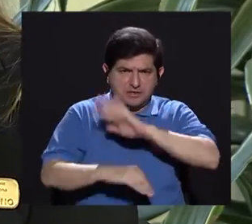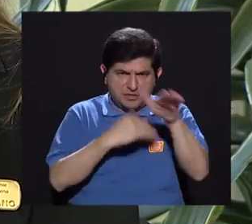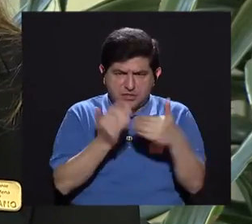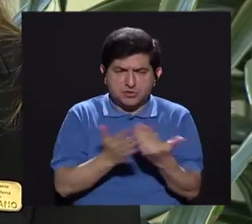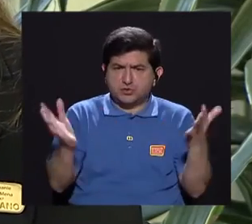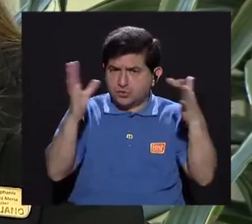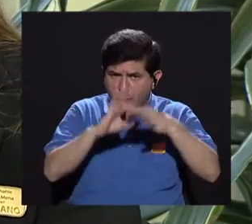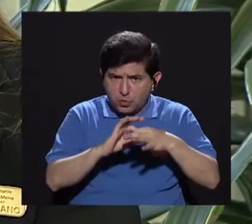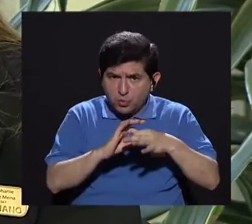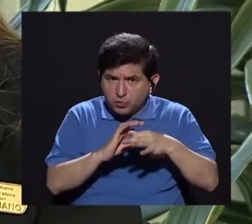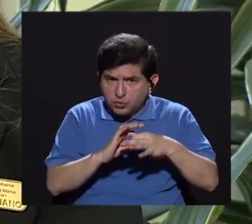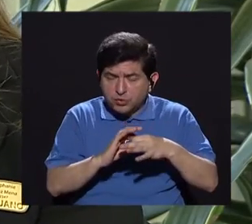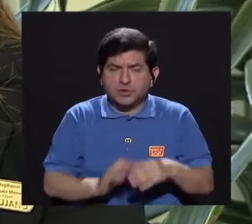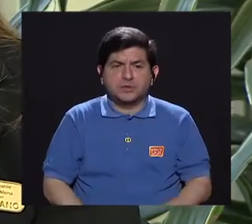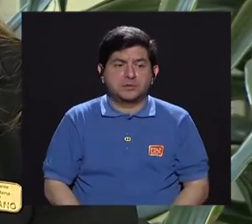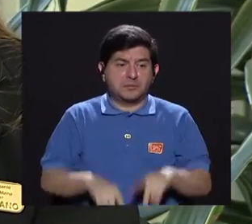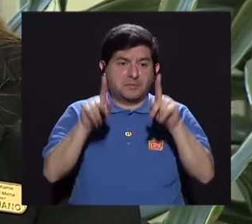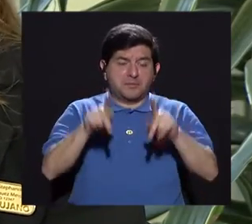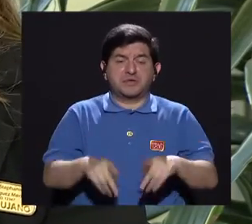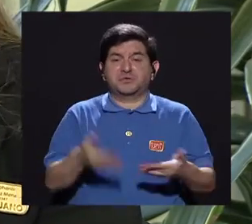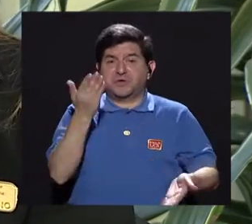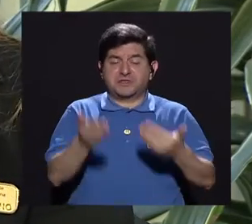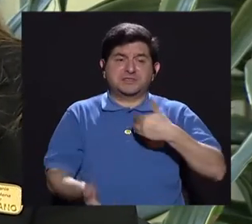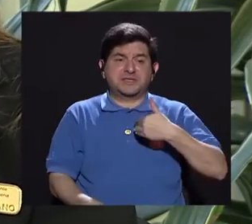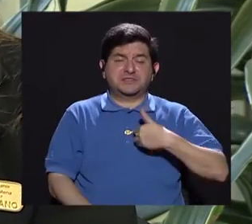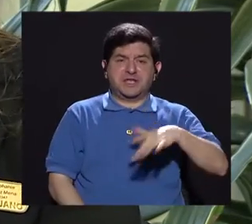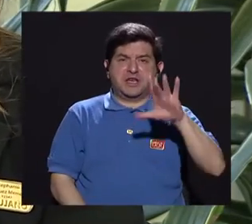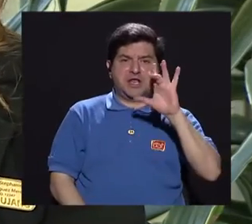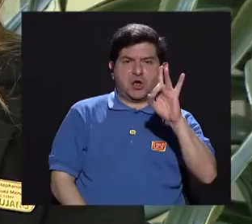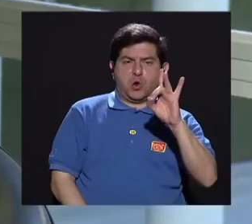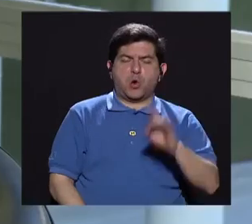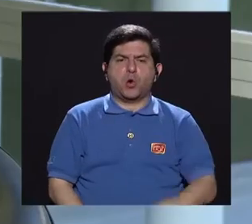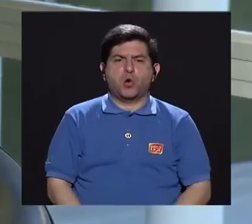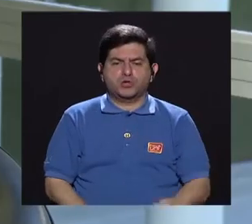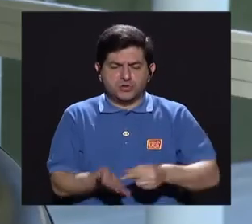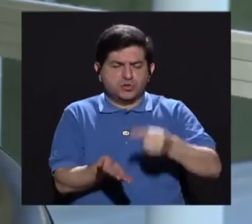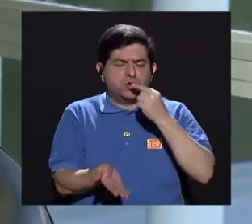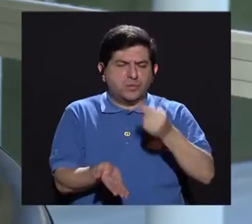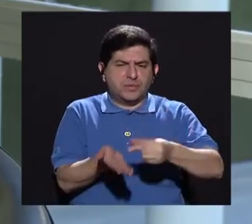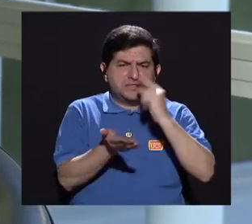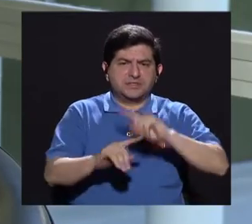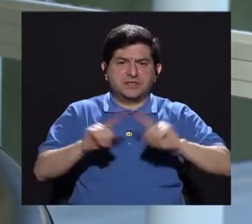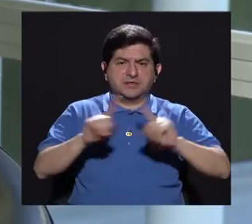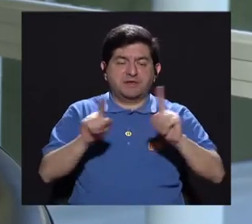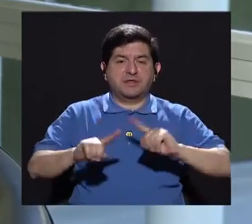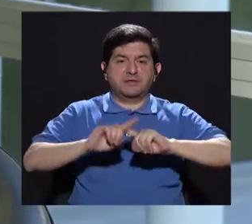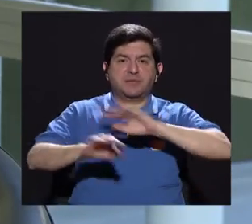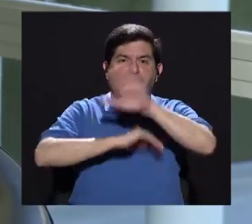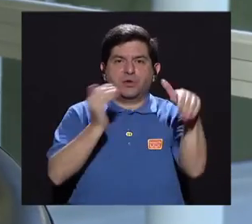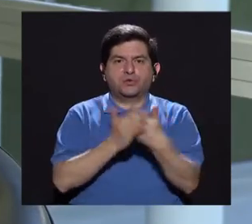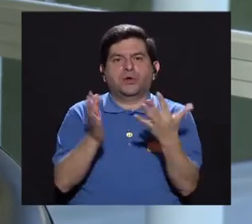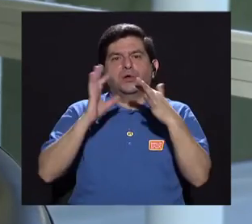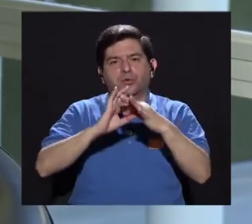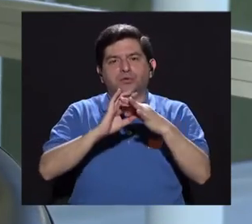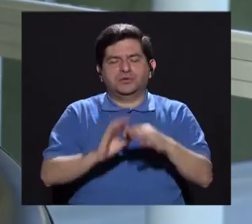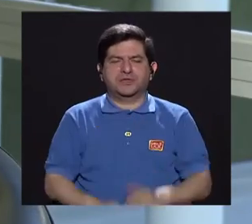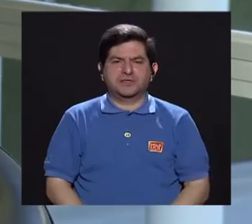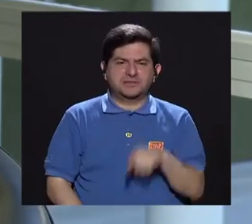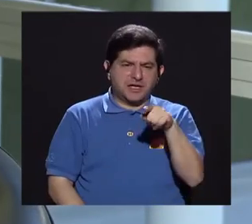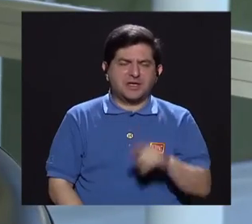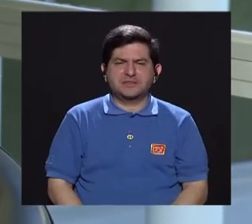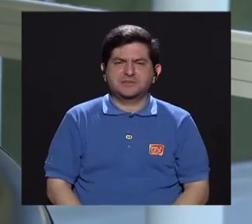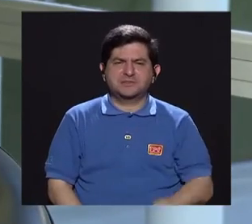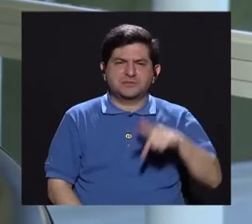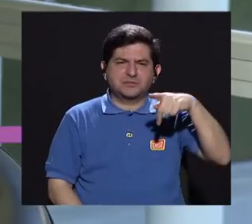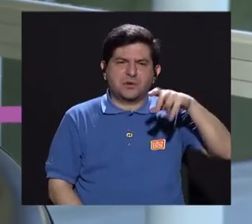porque muchos hacen eso en la mañana, son ocho pastillas, las ocho pastillas salen de esas por el resto del día. Esto de los pictogramas quisiera